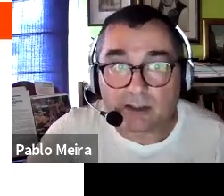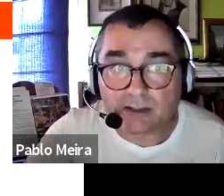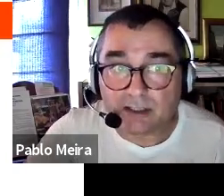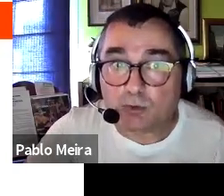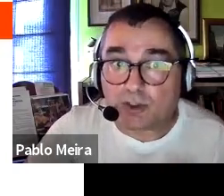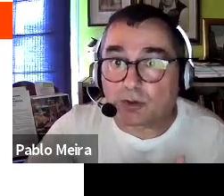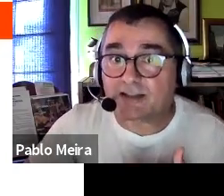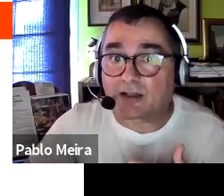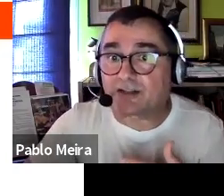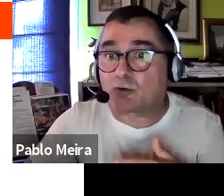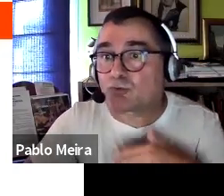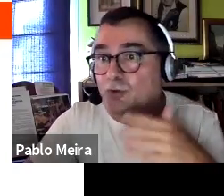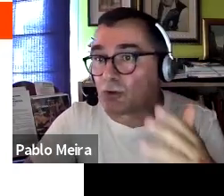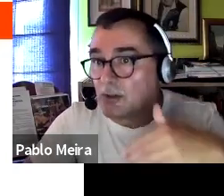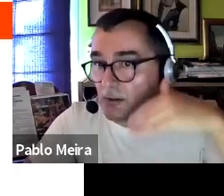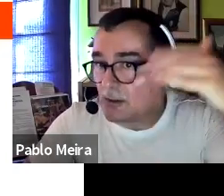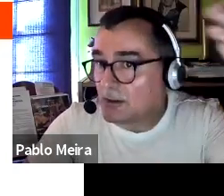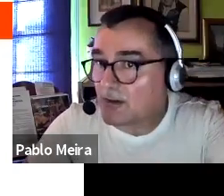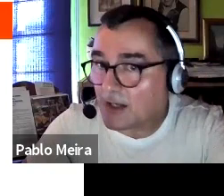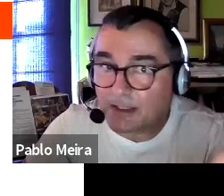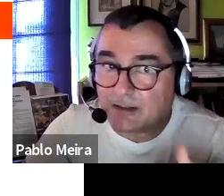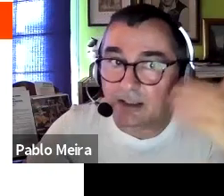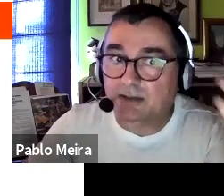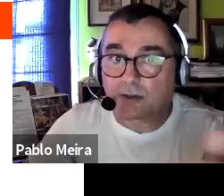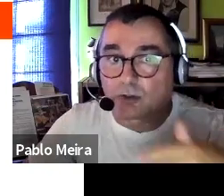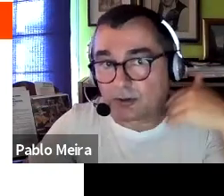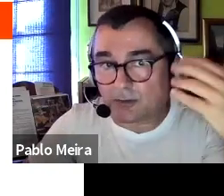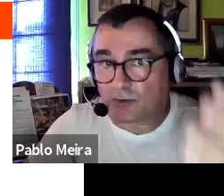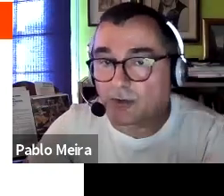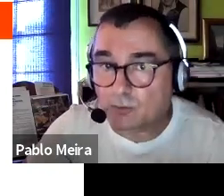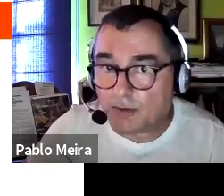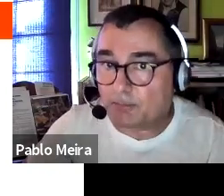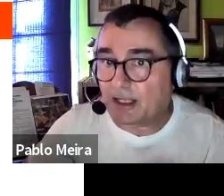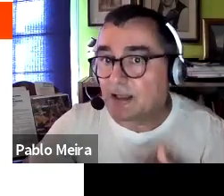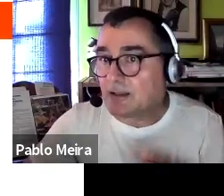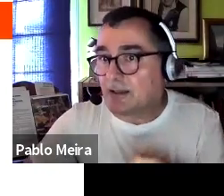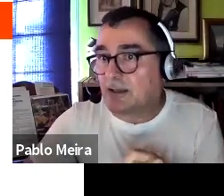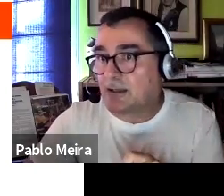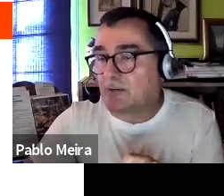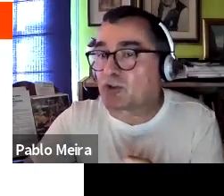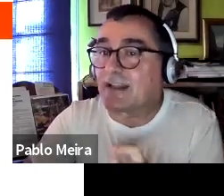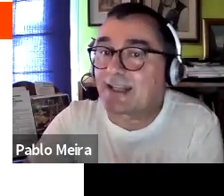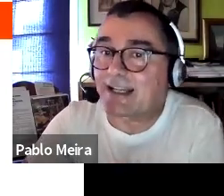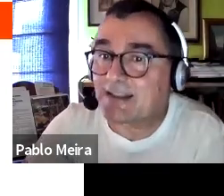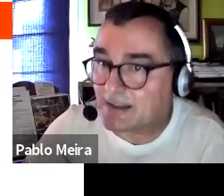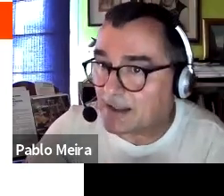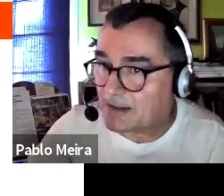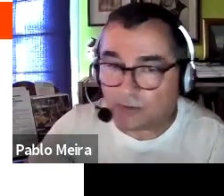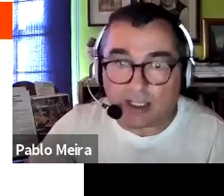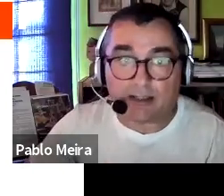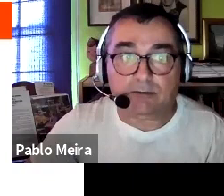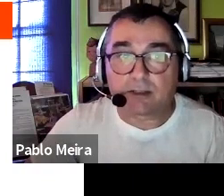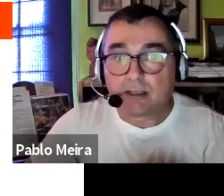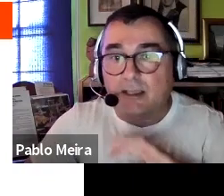es decir si el currículum hasta ahora se ha construido inicialmente en el siglo XVIII y XIX para fortalecer las